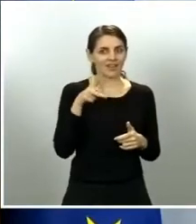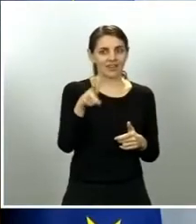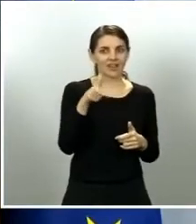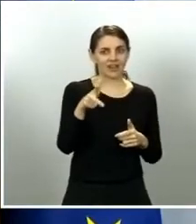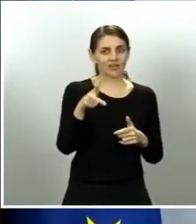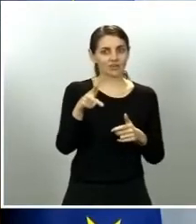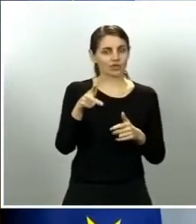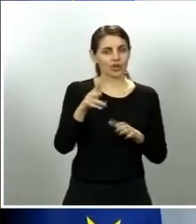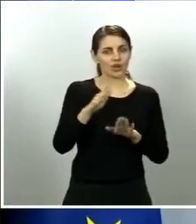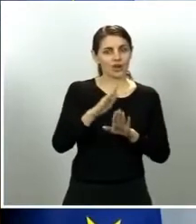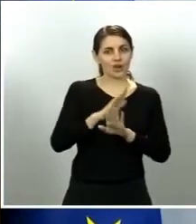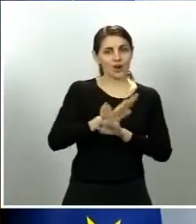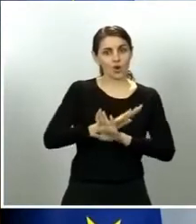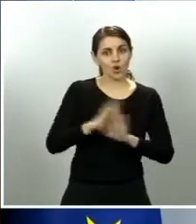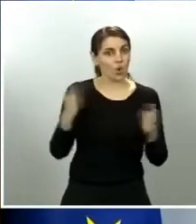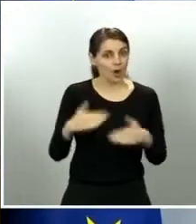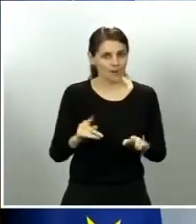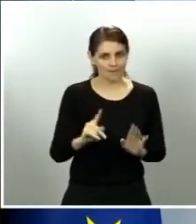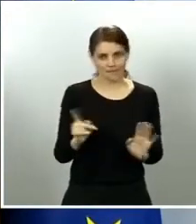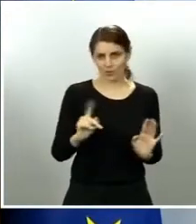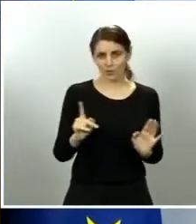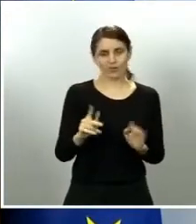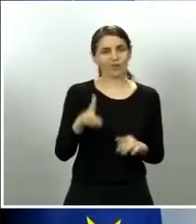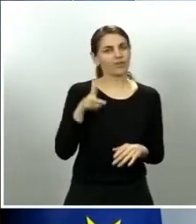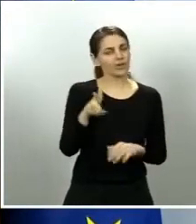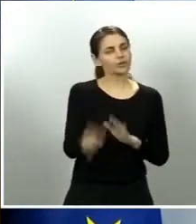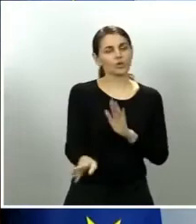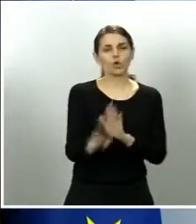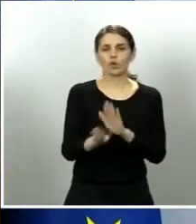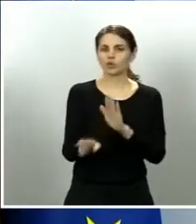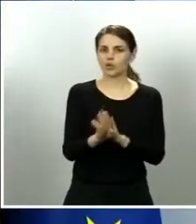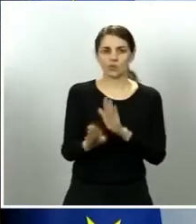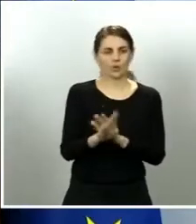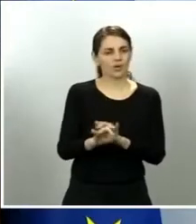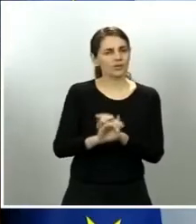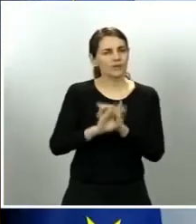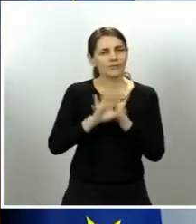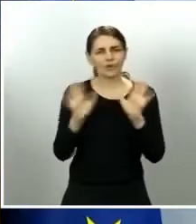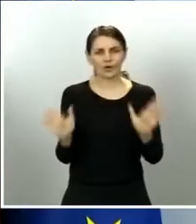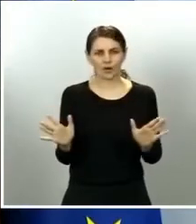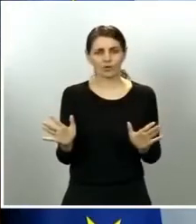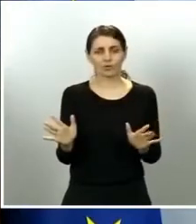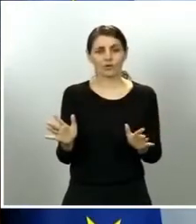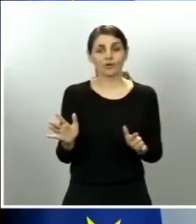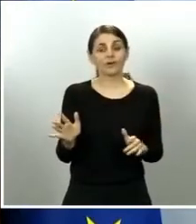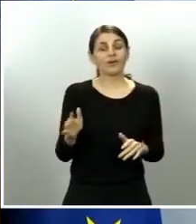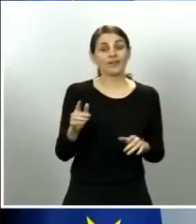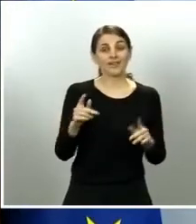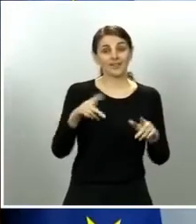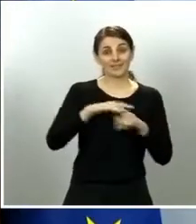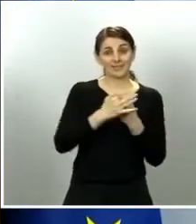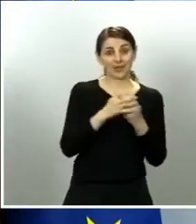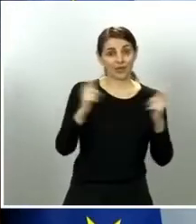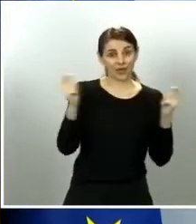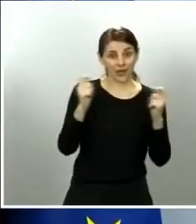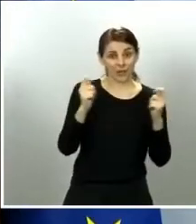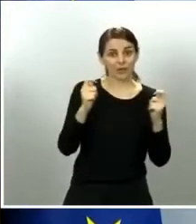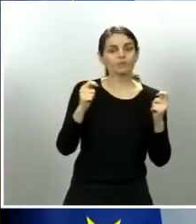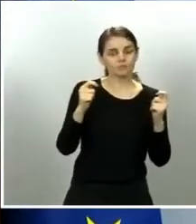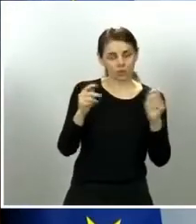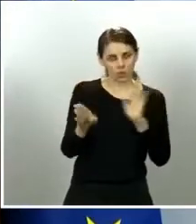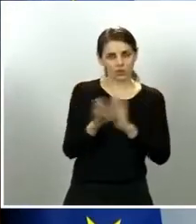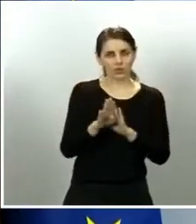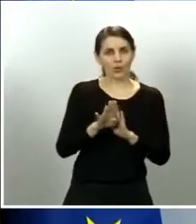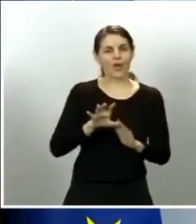derechos que hayan vigentes España es un estado de derecho y en estado de alarma en periodo de estado de alarma sigue siendo un estado de derecho y España no